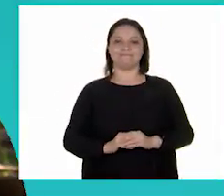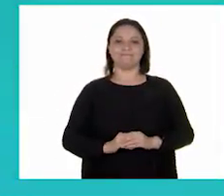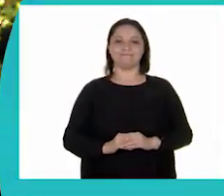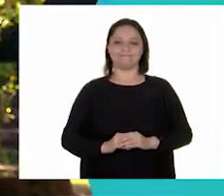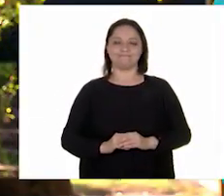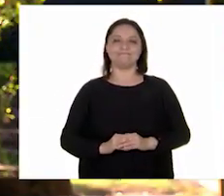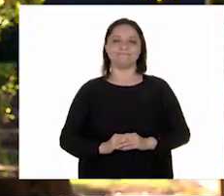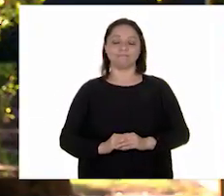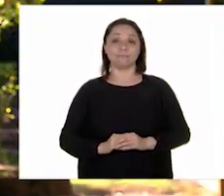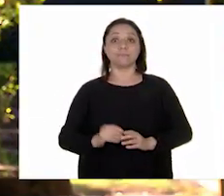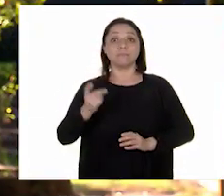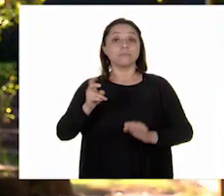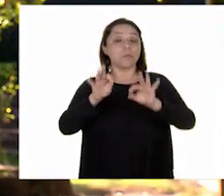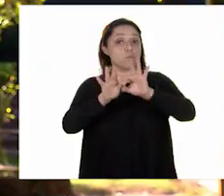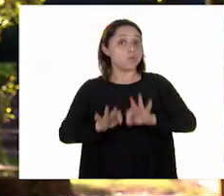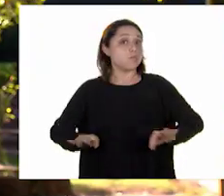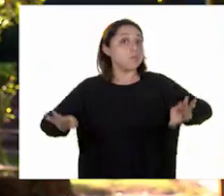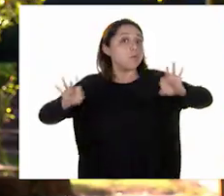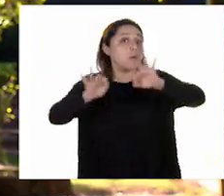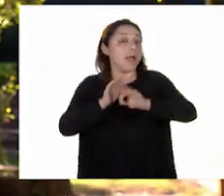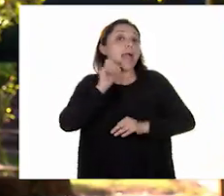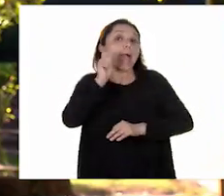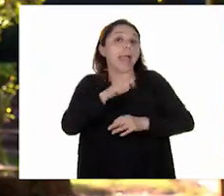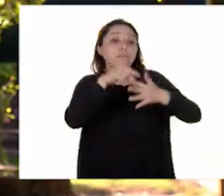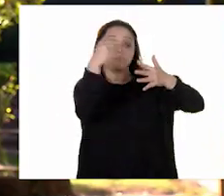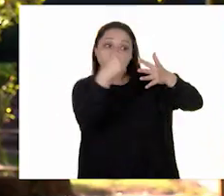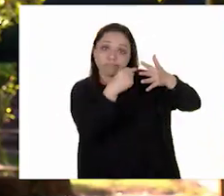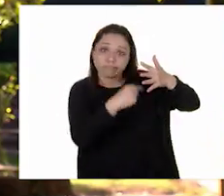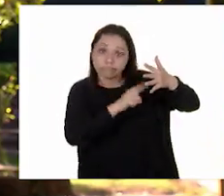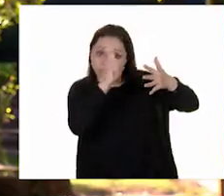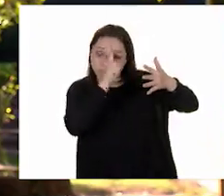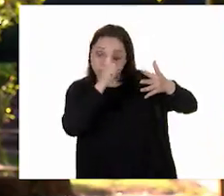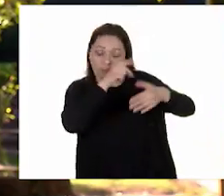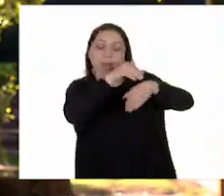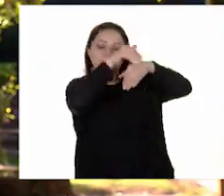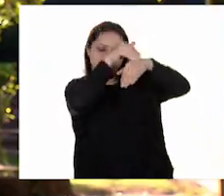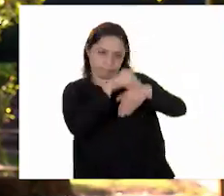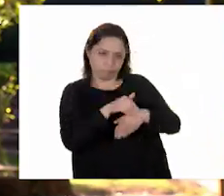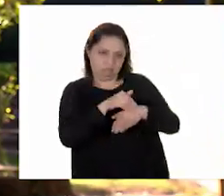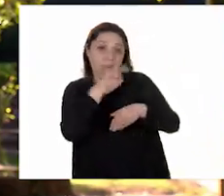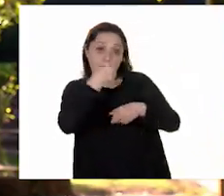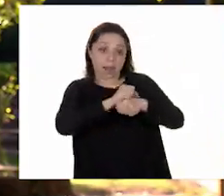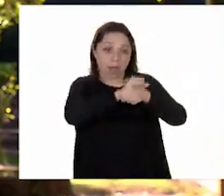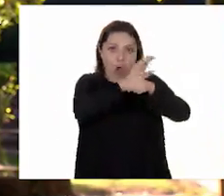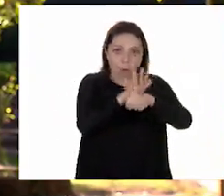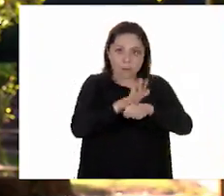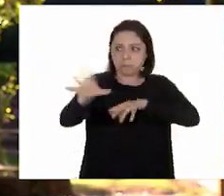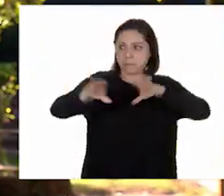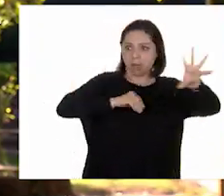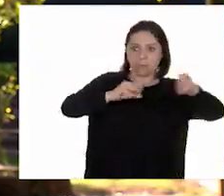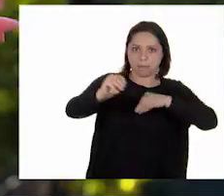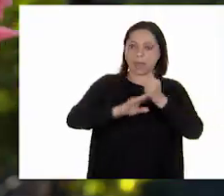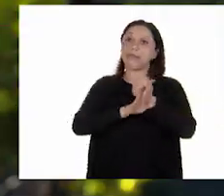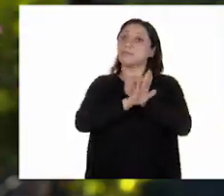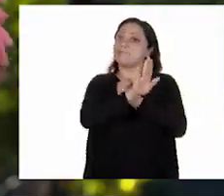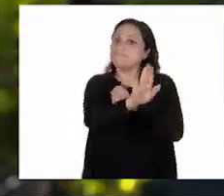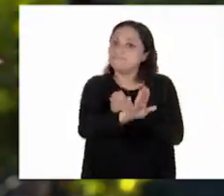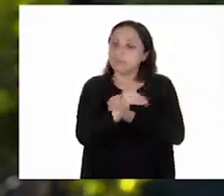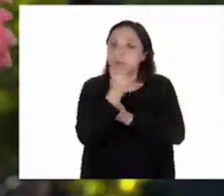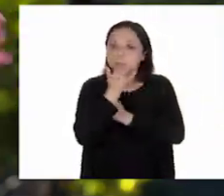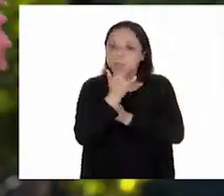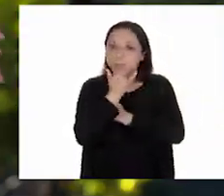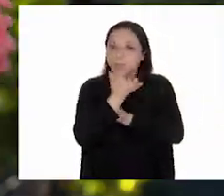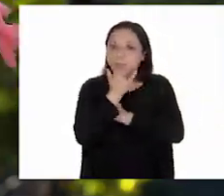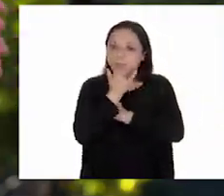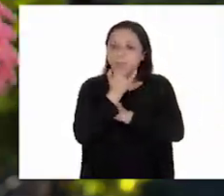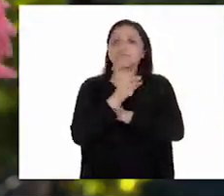Es muy importante continuar con las recomendaciones para evitar contagios de COVID. Trata